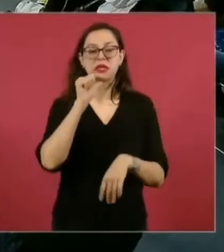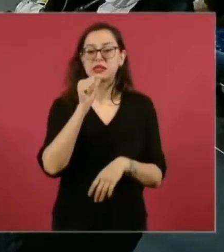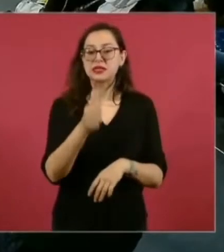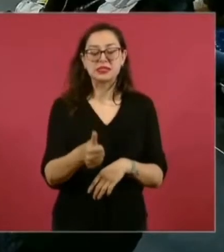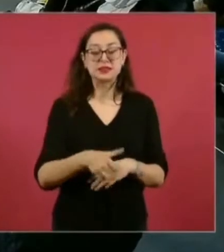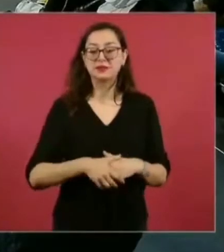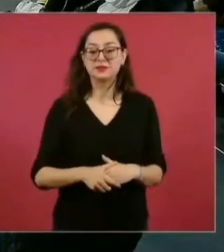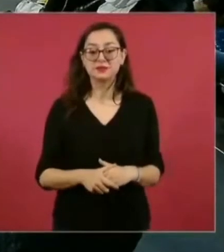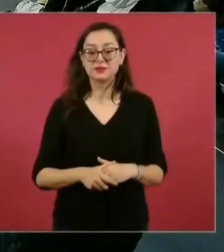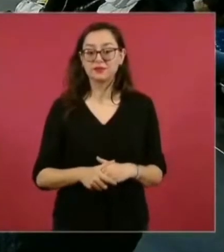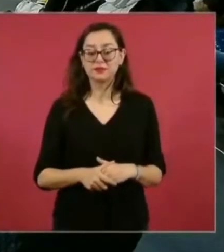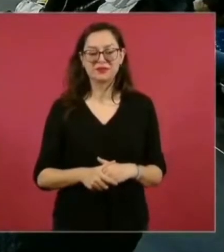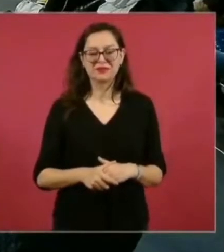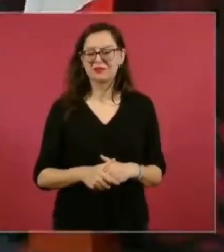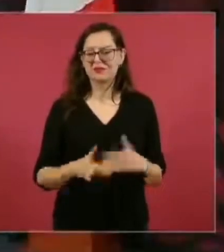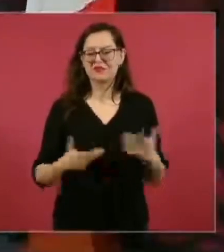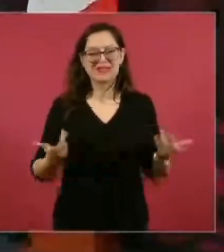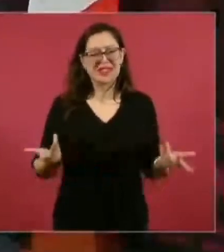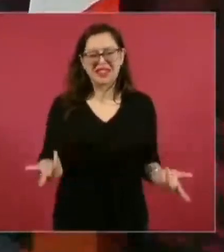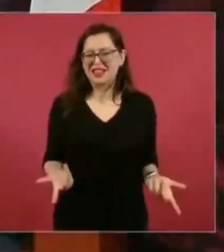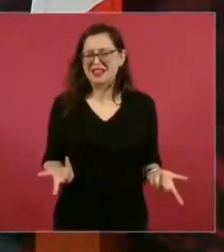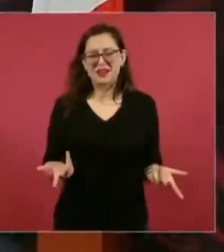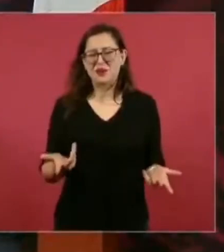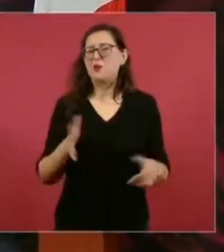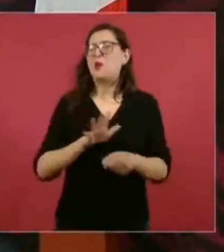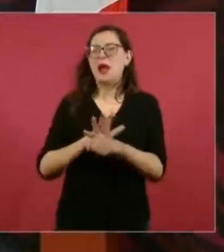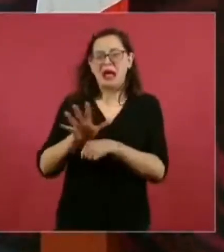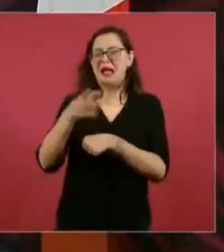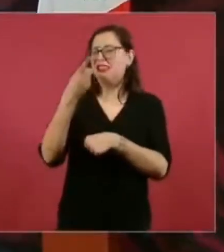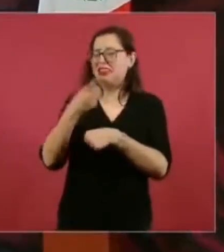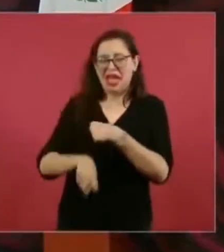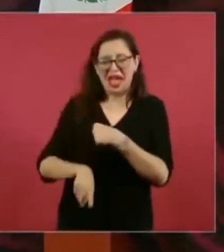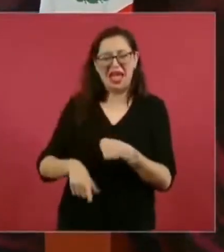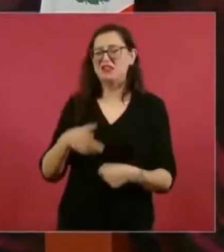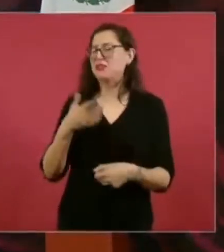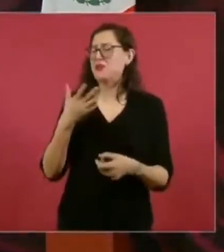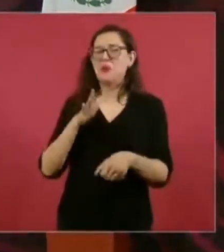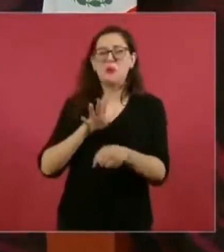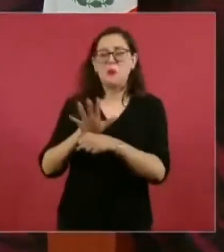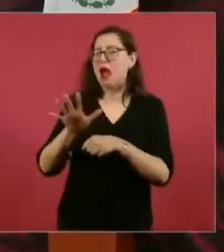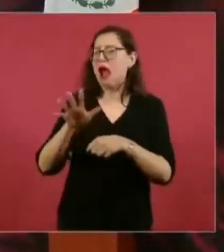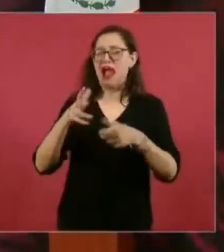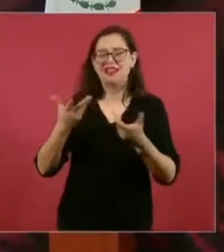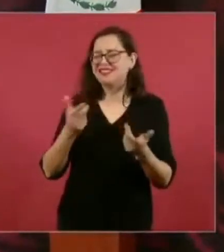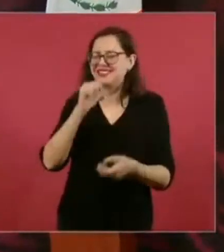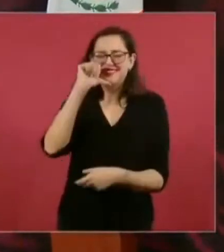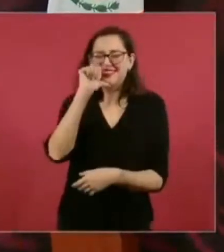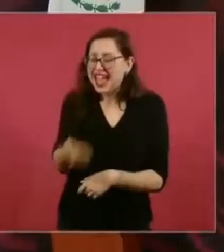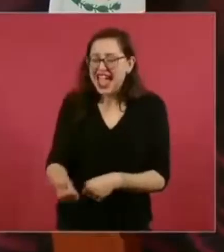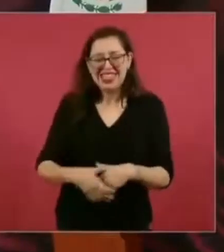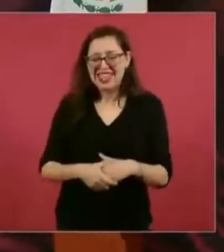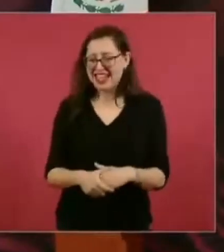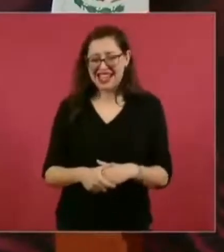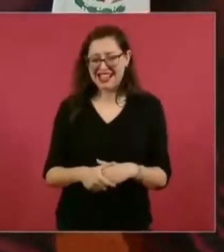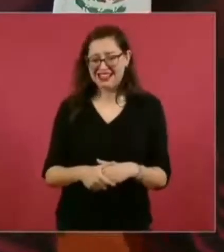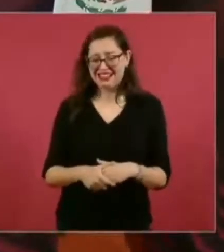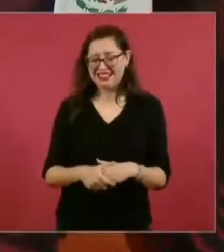No impacta en nada, no, no, no, nada, nada, no impacta en nada.